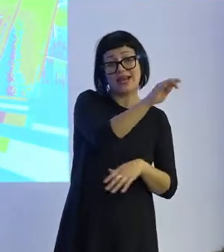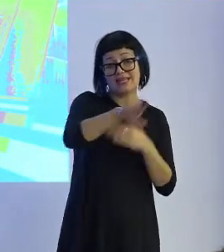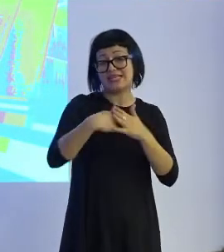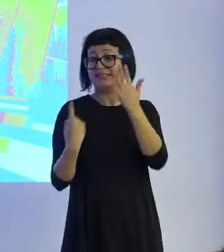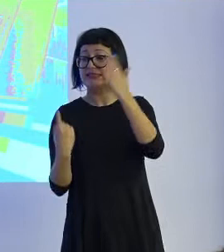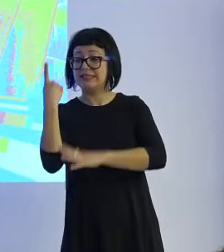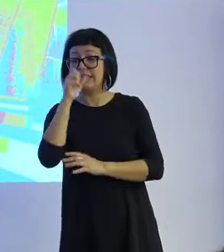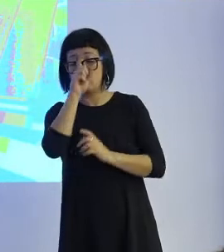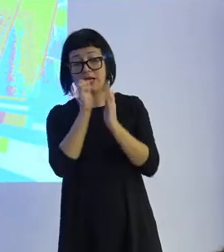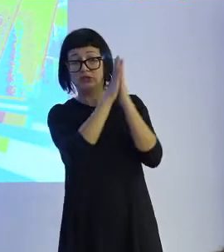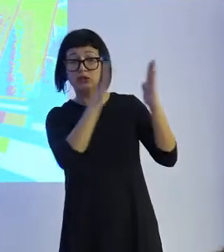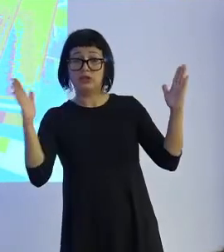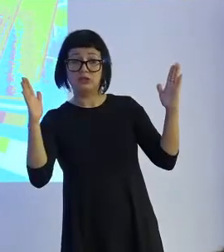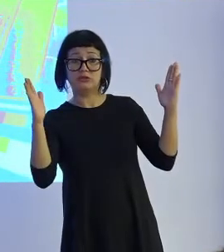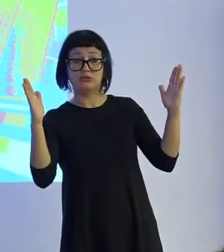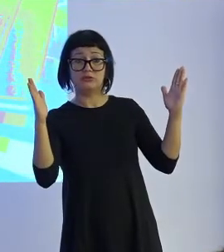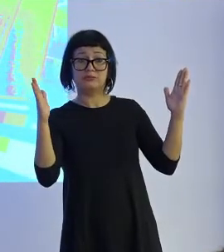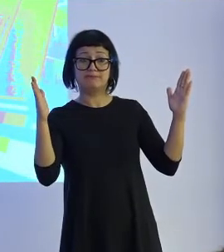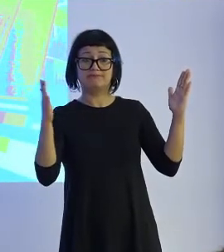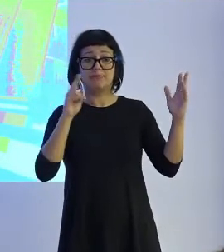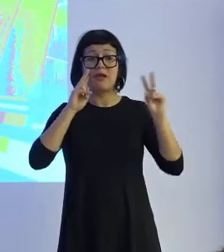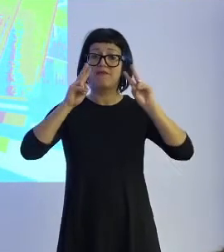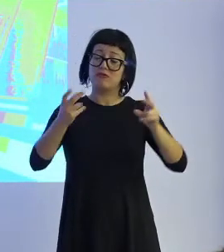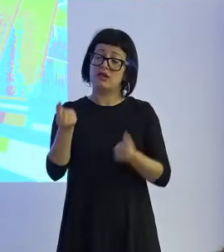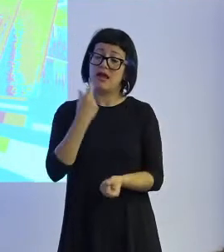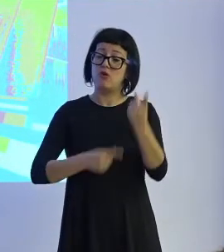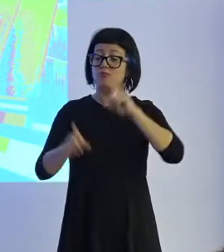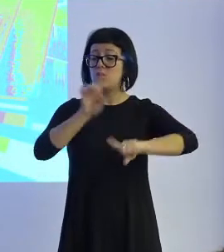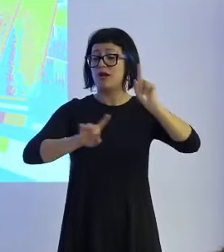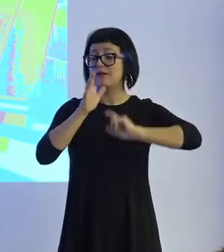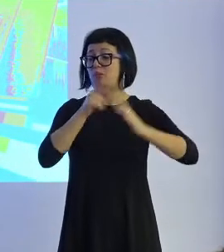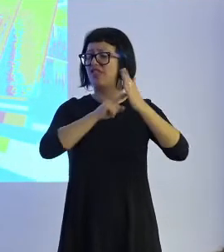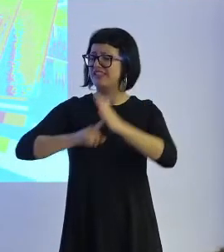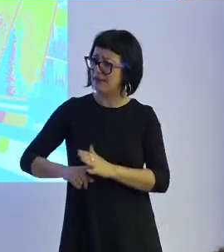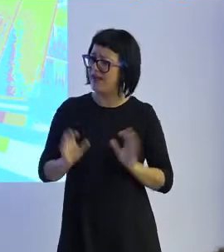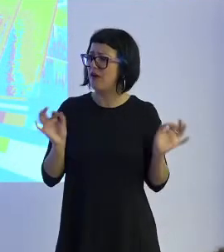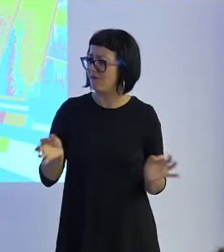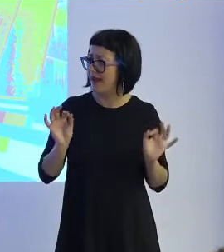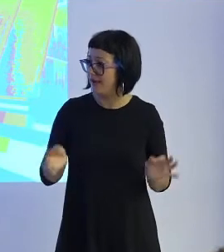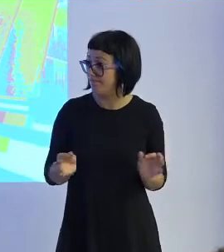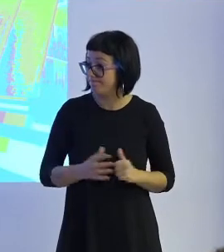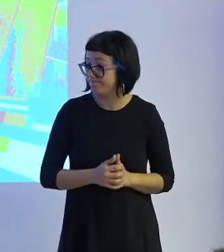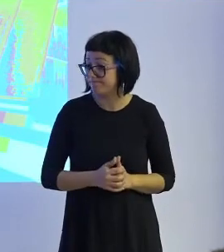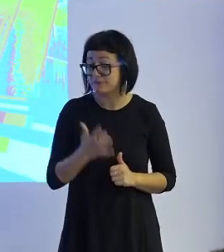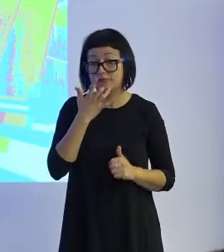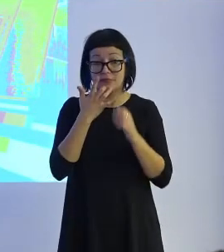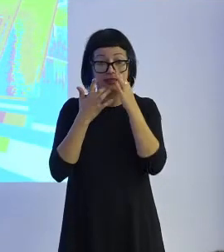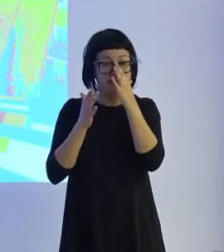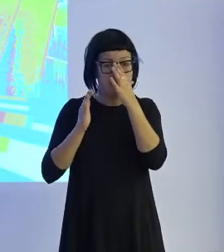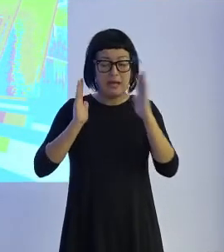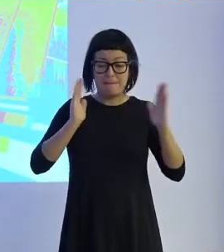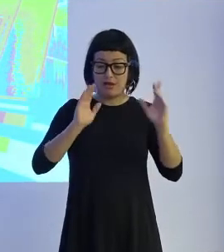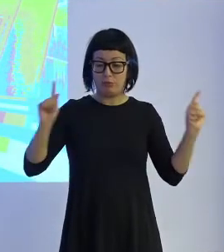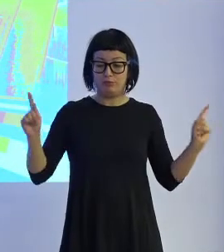años. Ya vamos advirtiendo algún tipo de problemas con discriminación, ¿verdad? Y si el periodo de tiempo lo